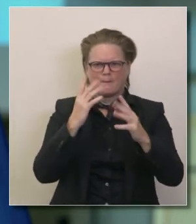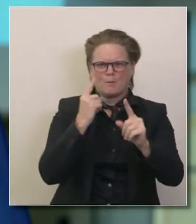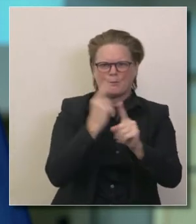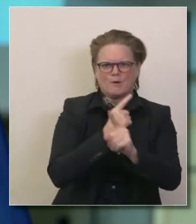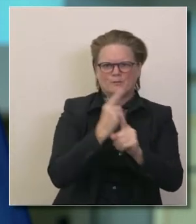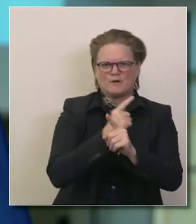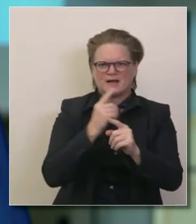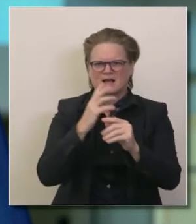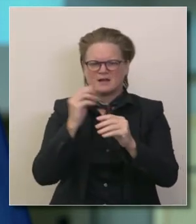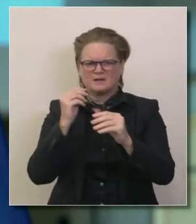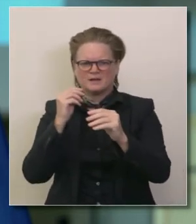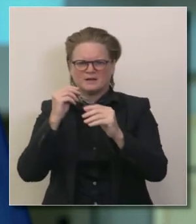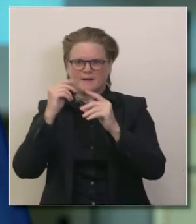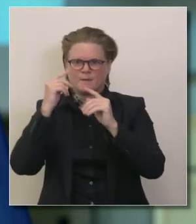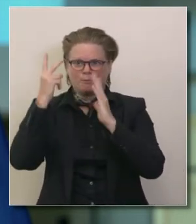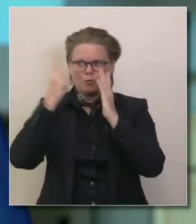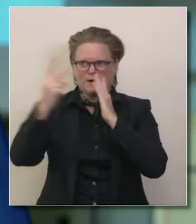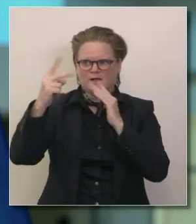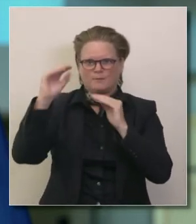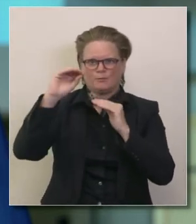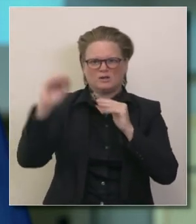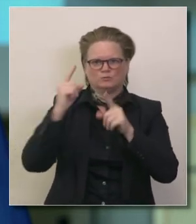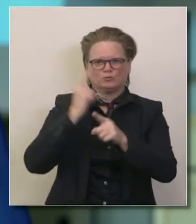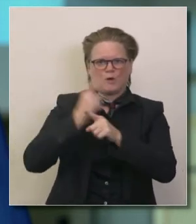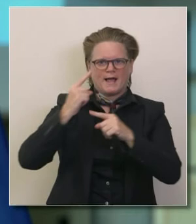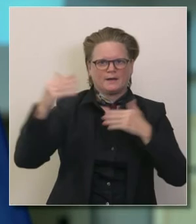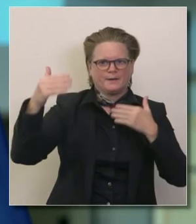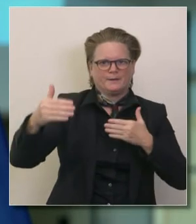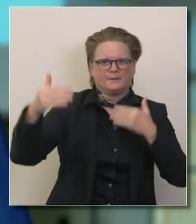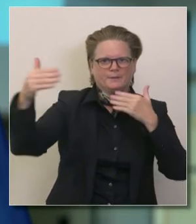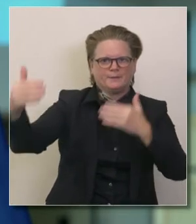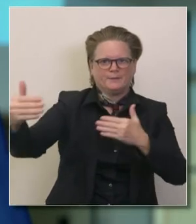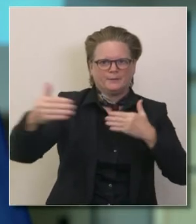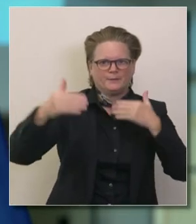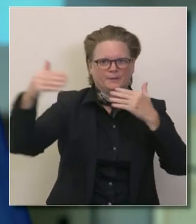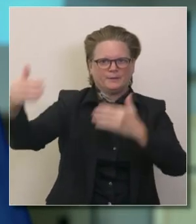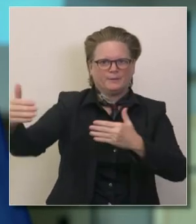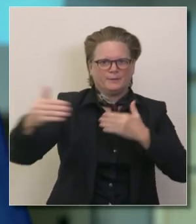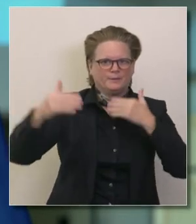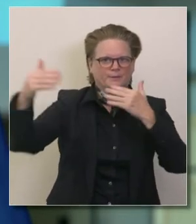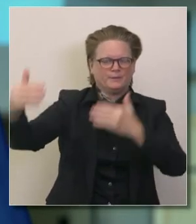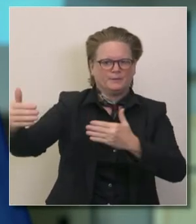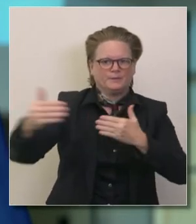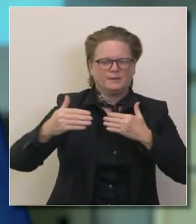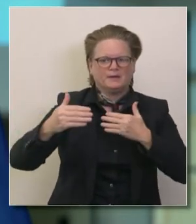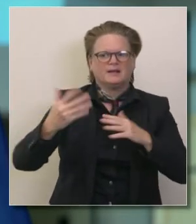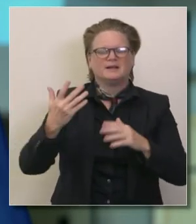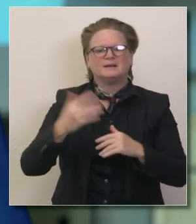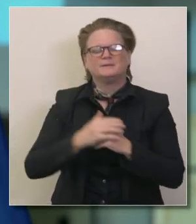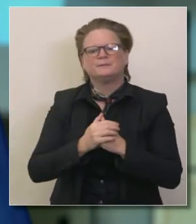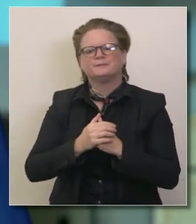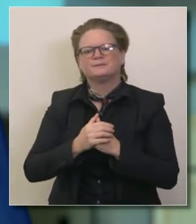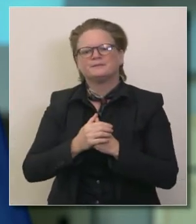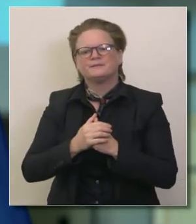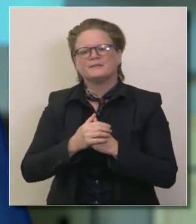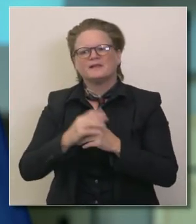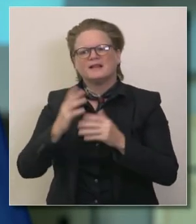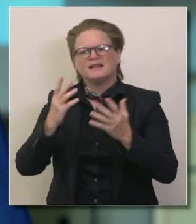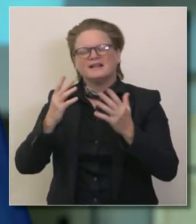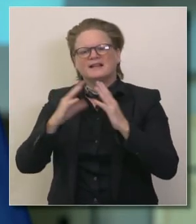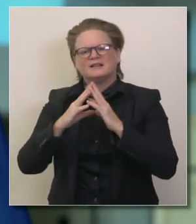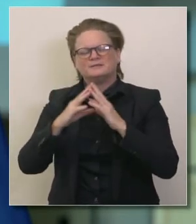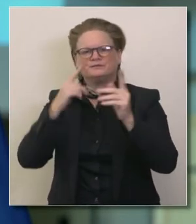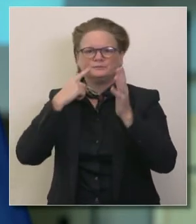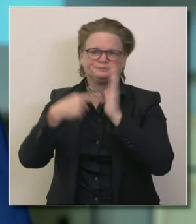no estamos como a la deriva me encantan los deportes en el tiempo medio es algo que me encanta y